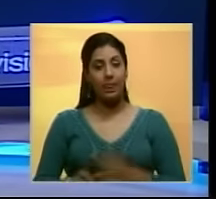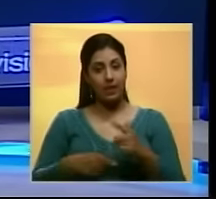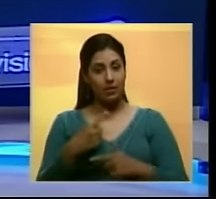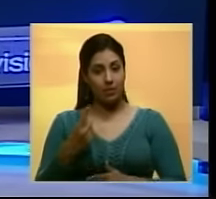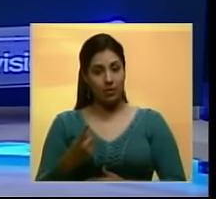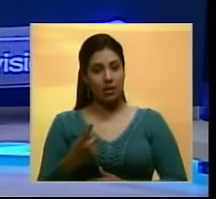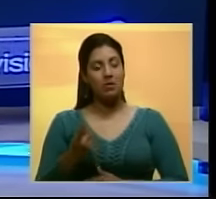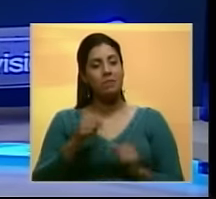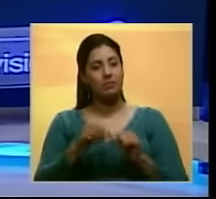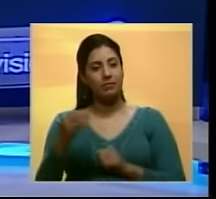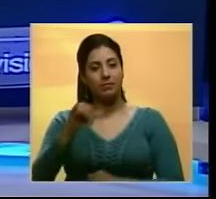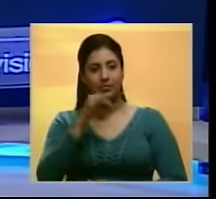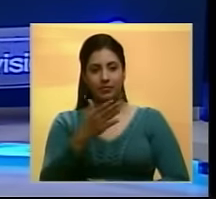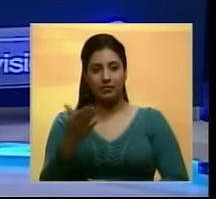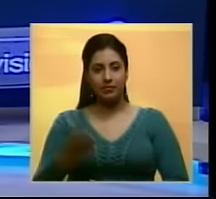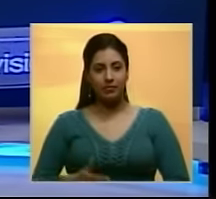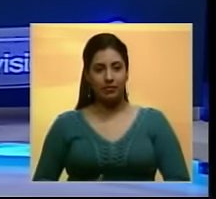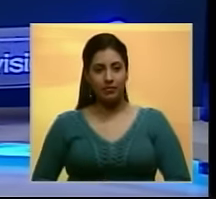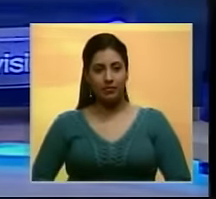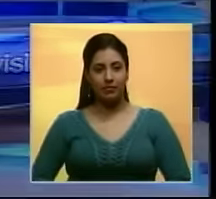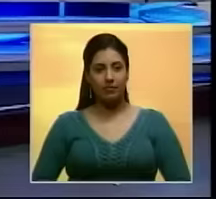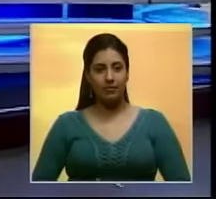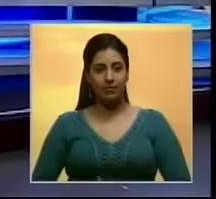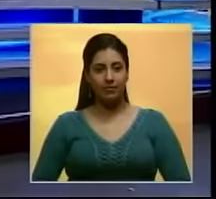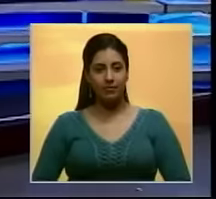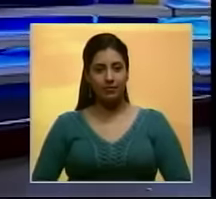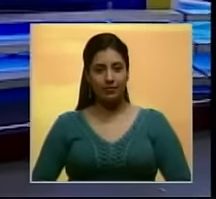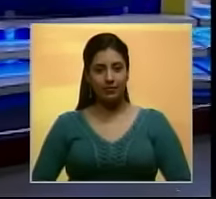Al regreso continuamos con más información. Ya venimos.